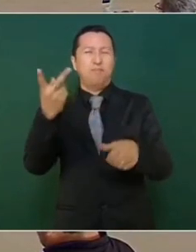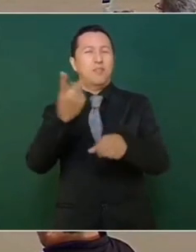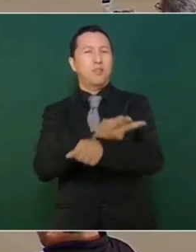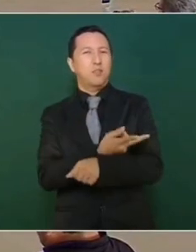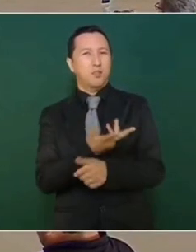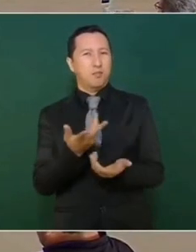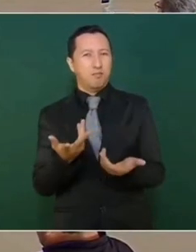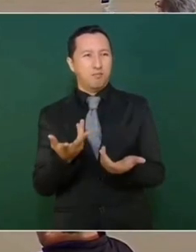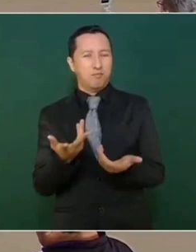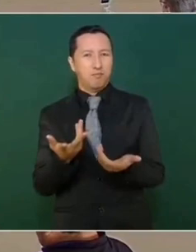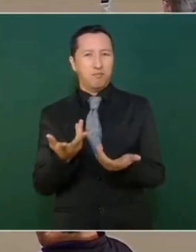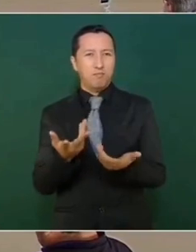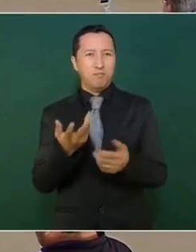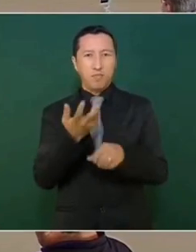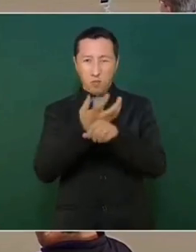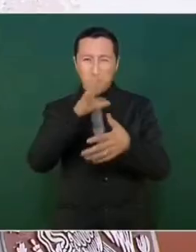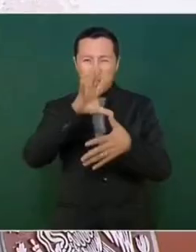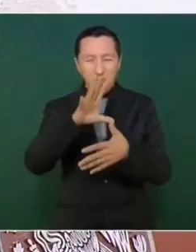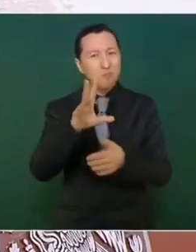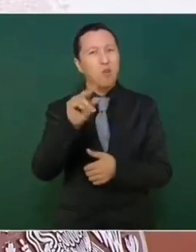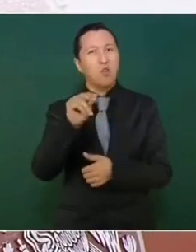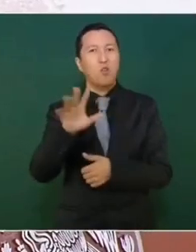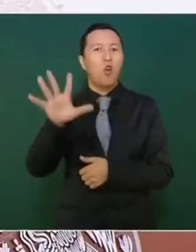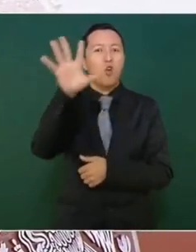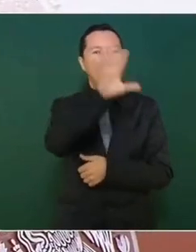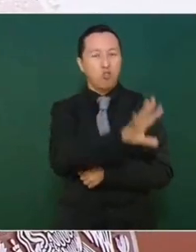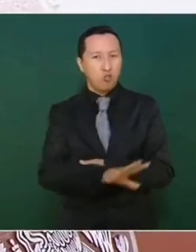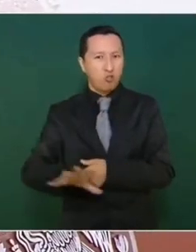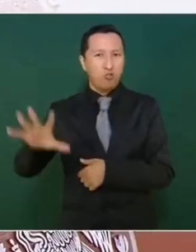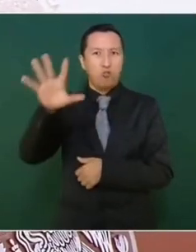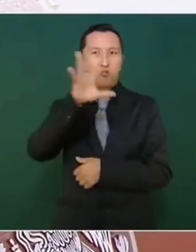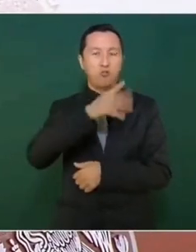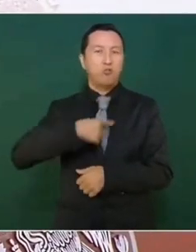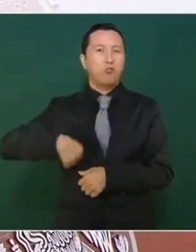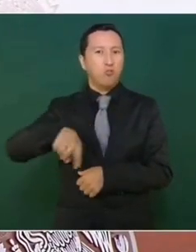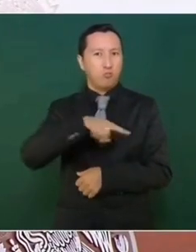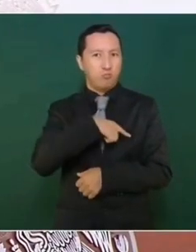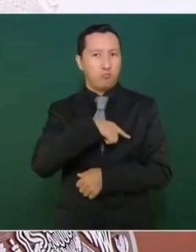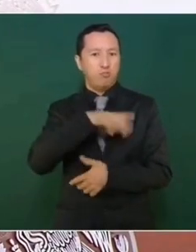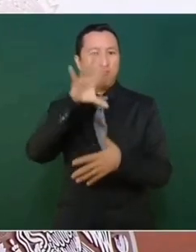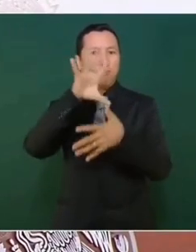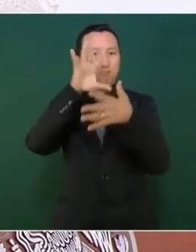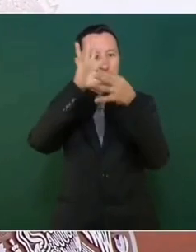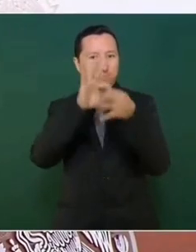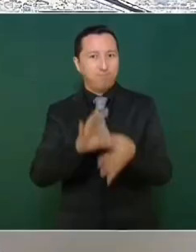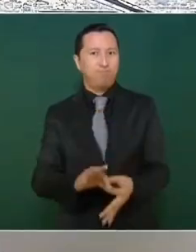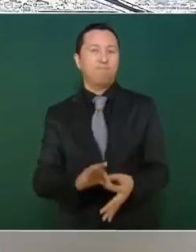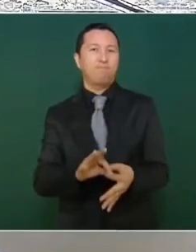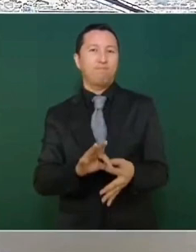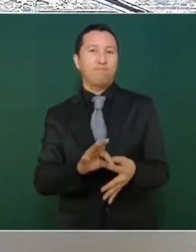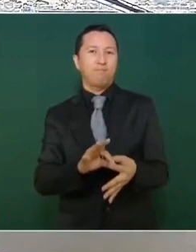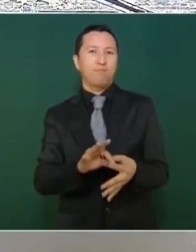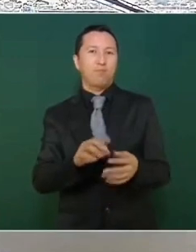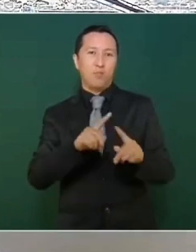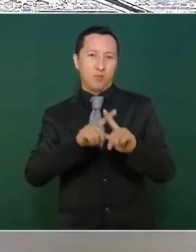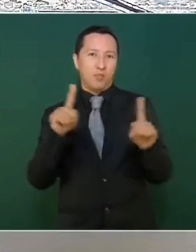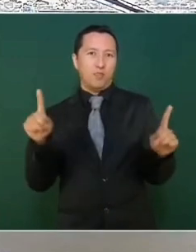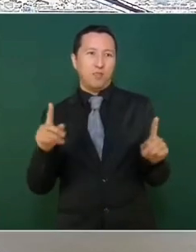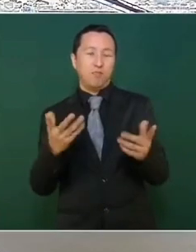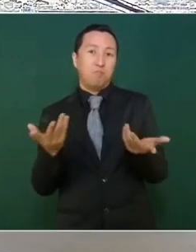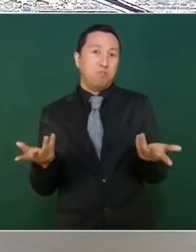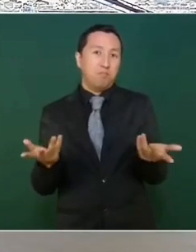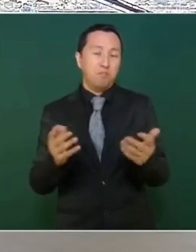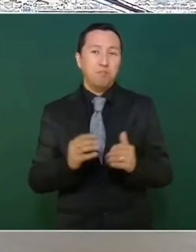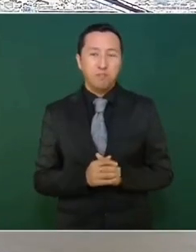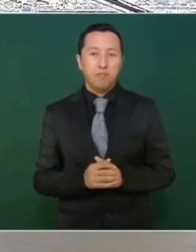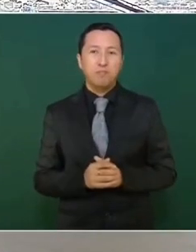América somos todos y suele pasar que en